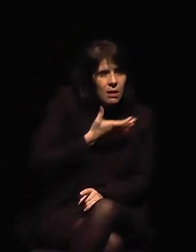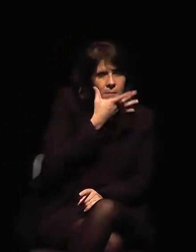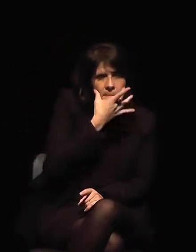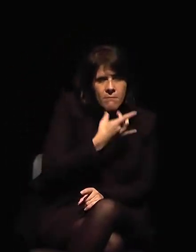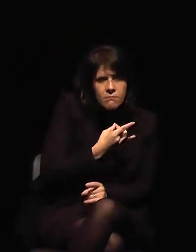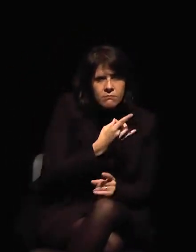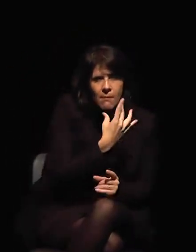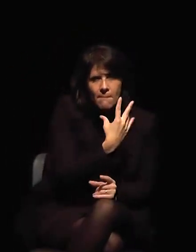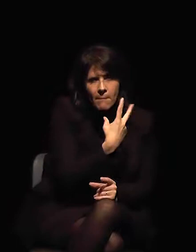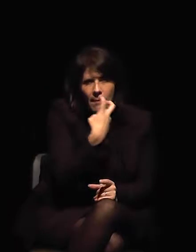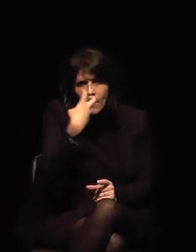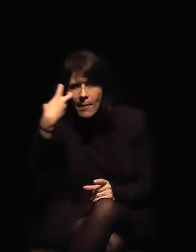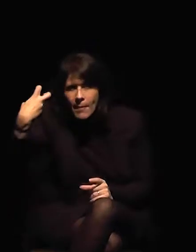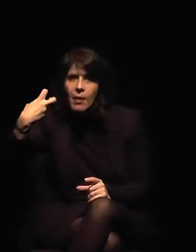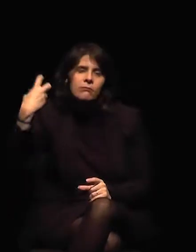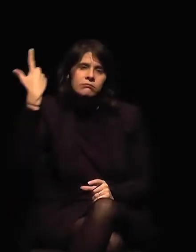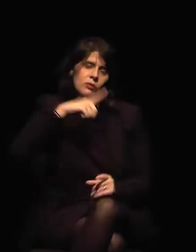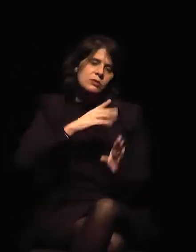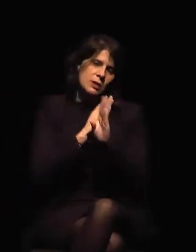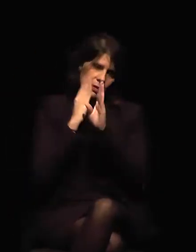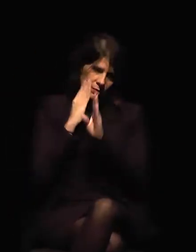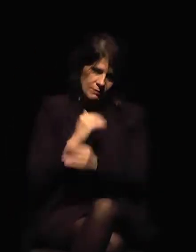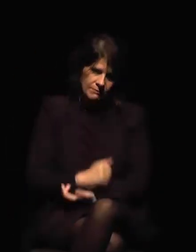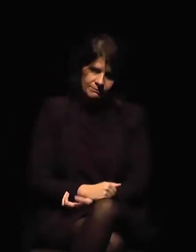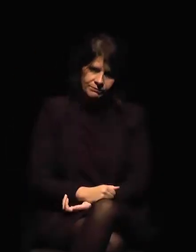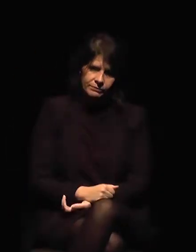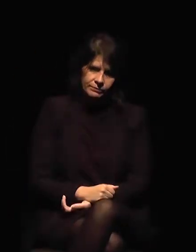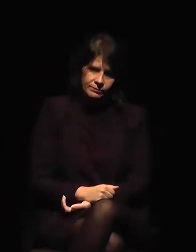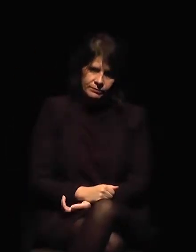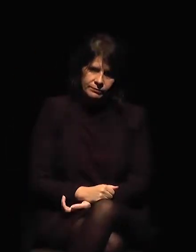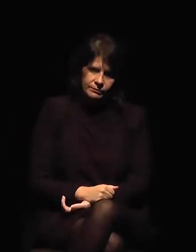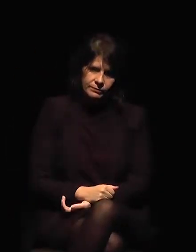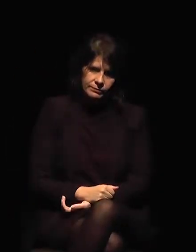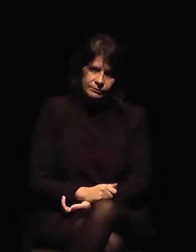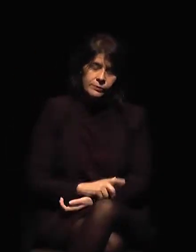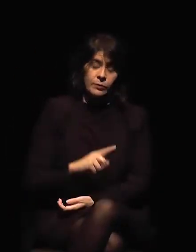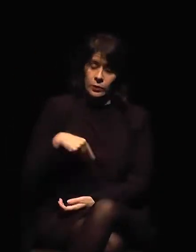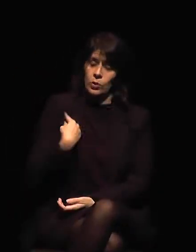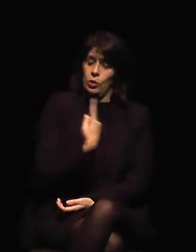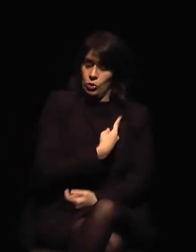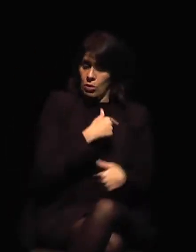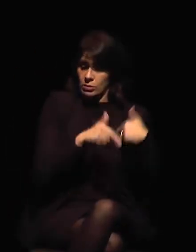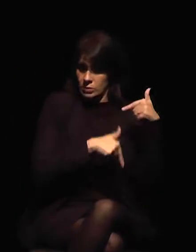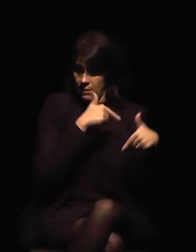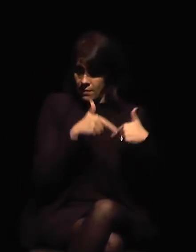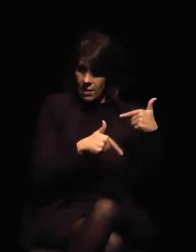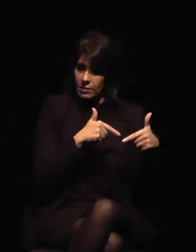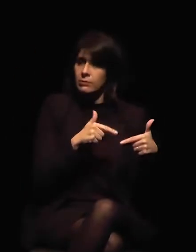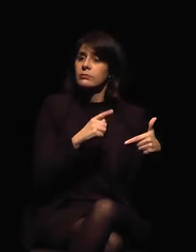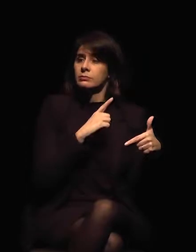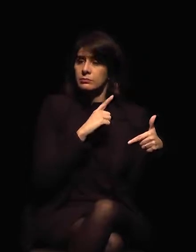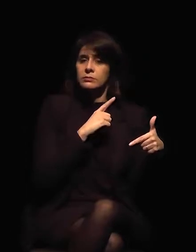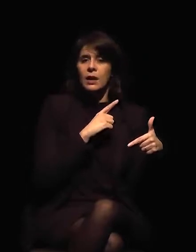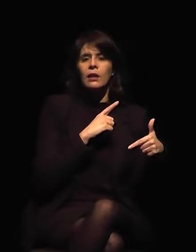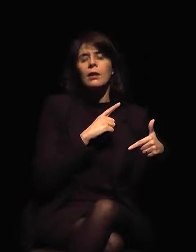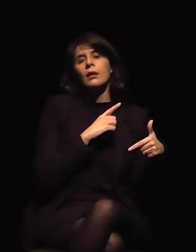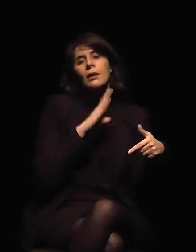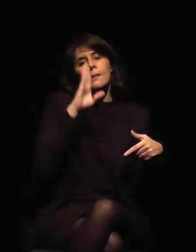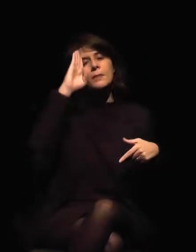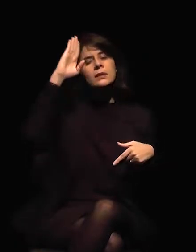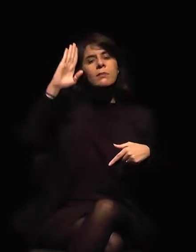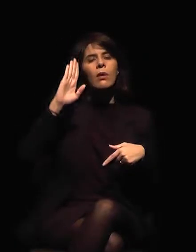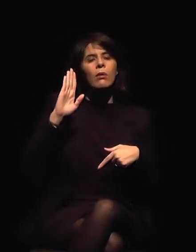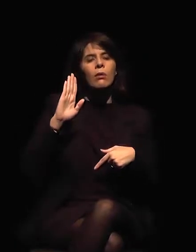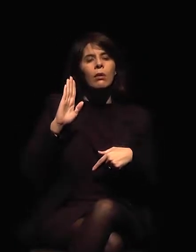Nuestra actuación, como les dije, se realiza por medio del contrabando. Por ejemplo, les menciono